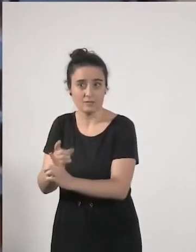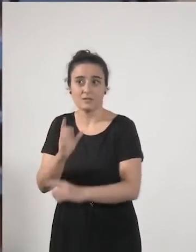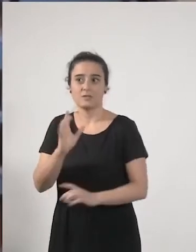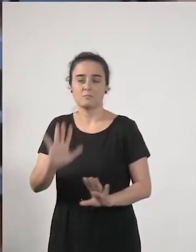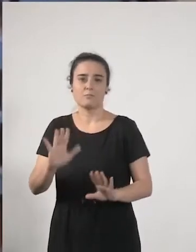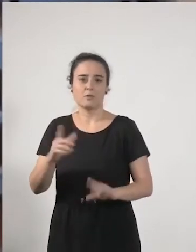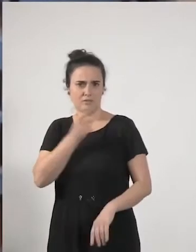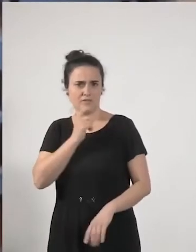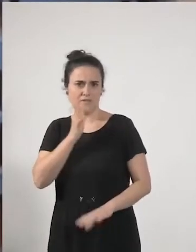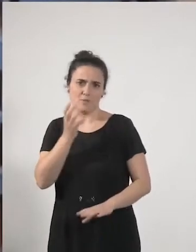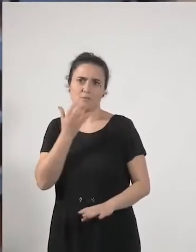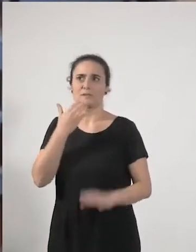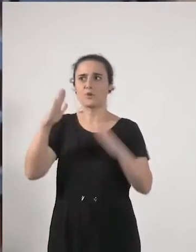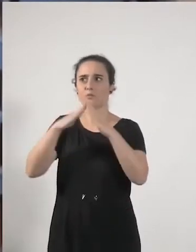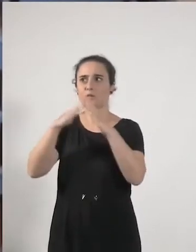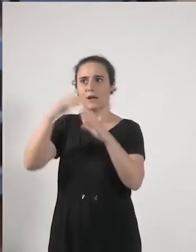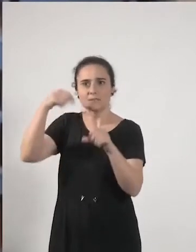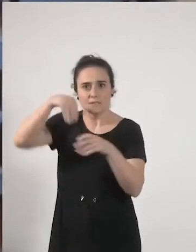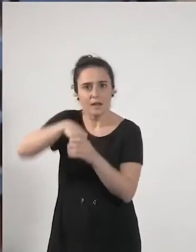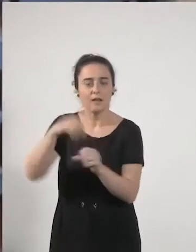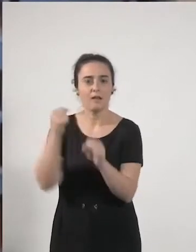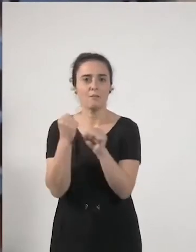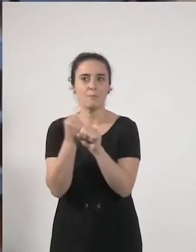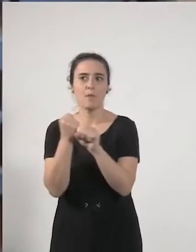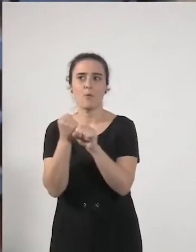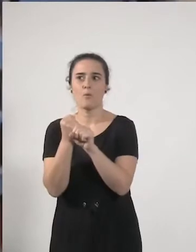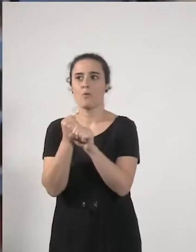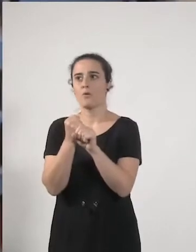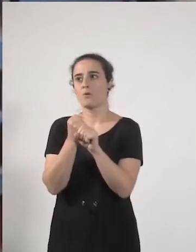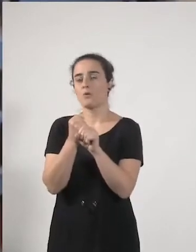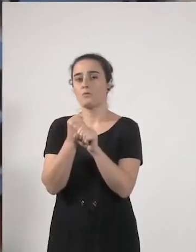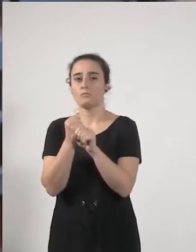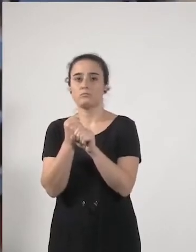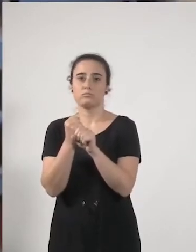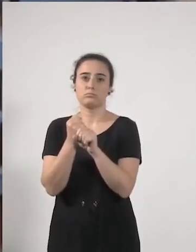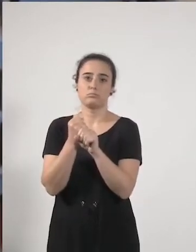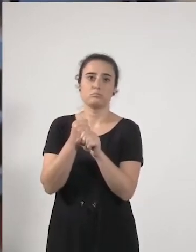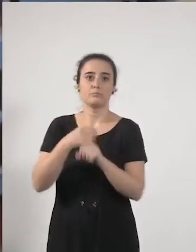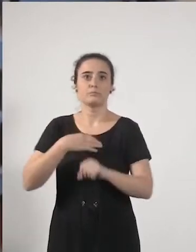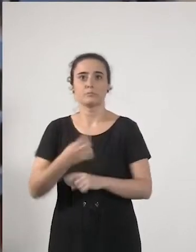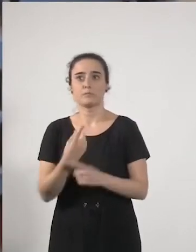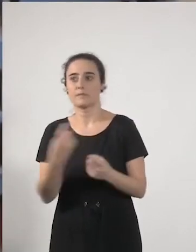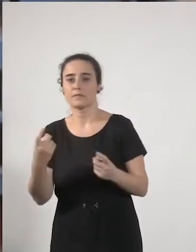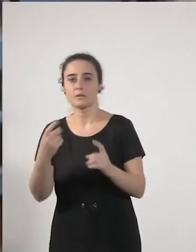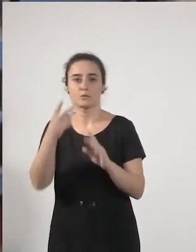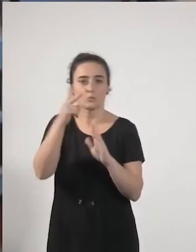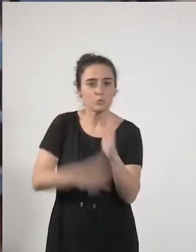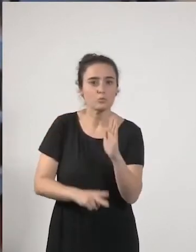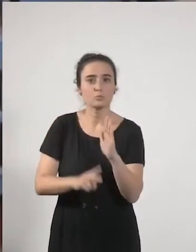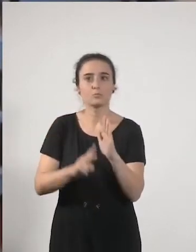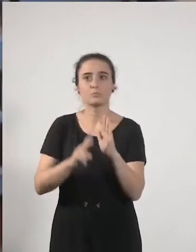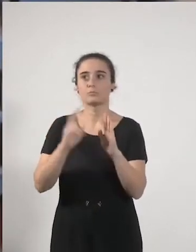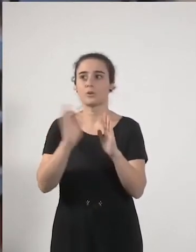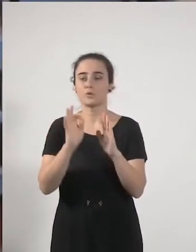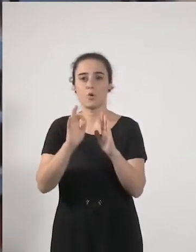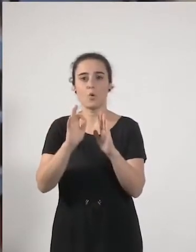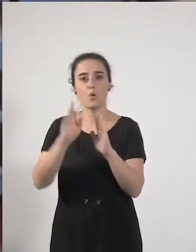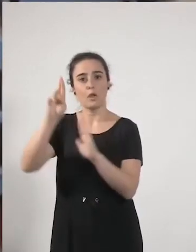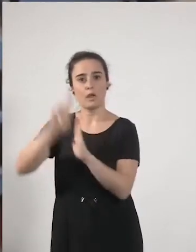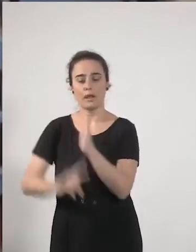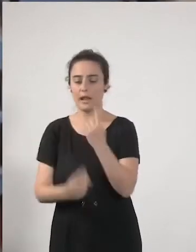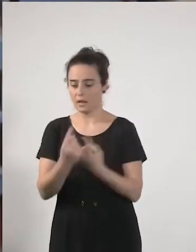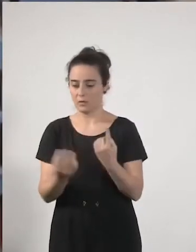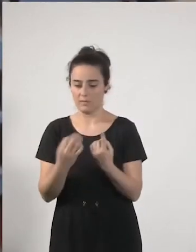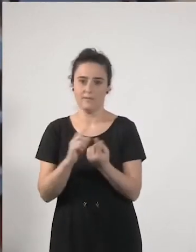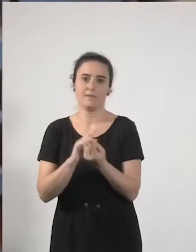doméstico y tal por ejemplo habría que tal vez cambiar algunas normas o algunas reglas para acceder